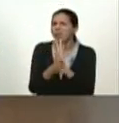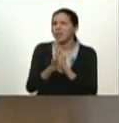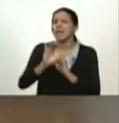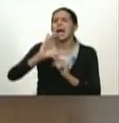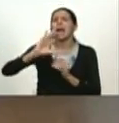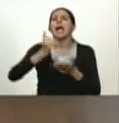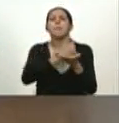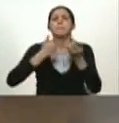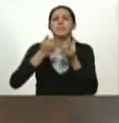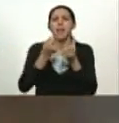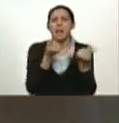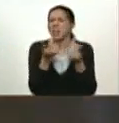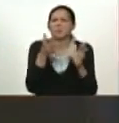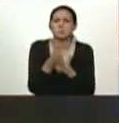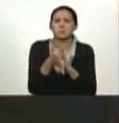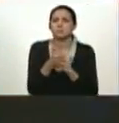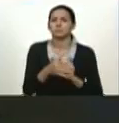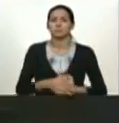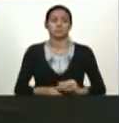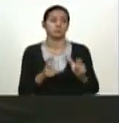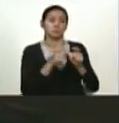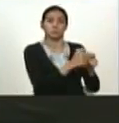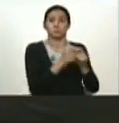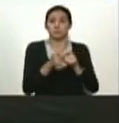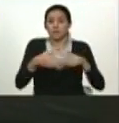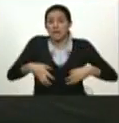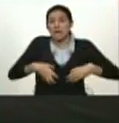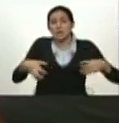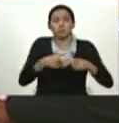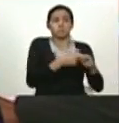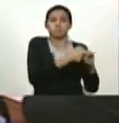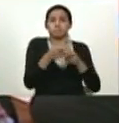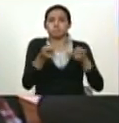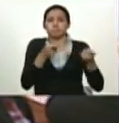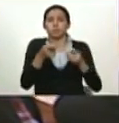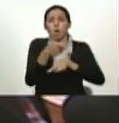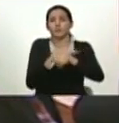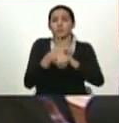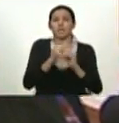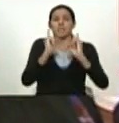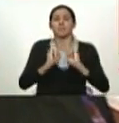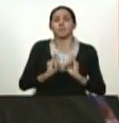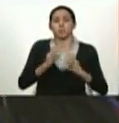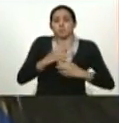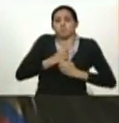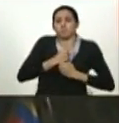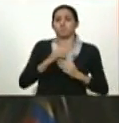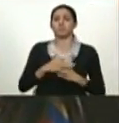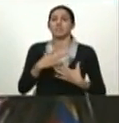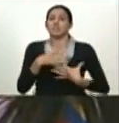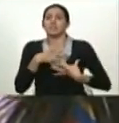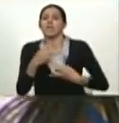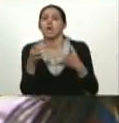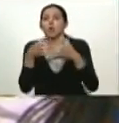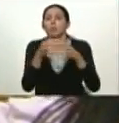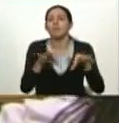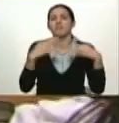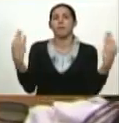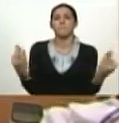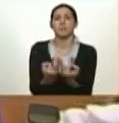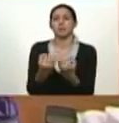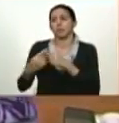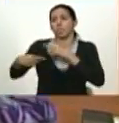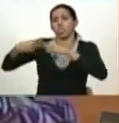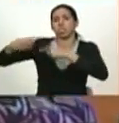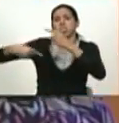político y en espiritual? el poder de las élites la manipulación de las élites el individualismo los intereses de grupos de familia de castas